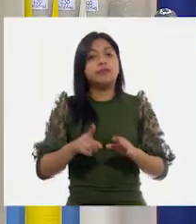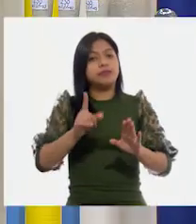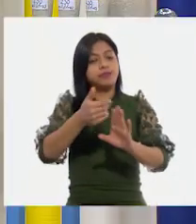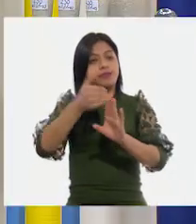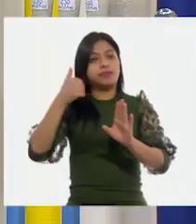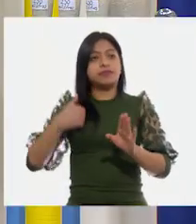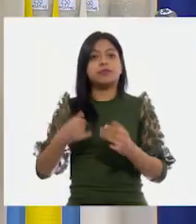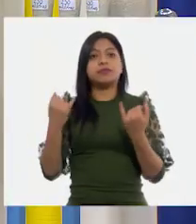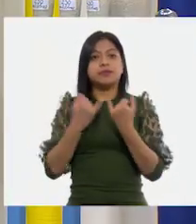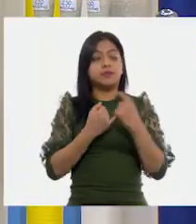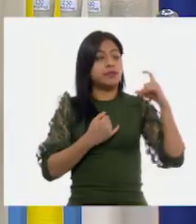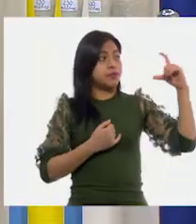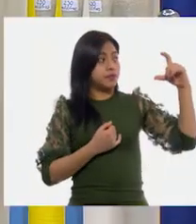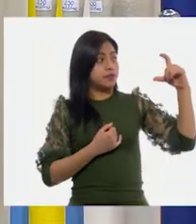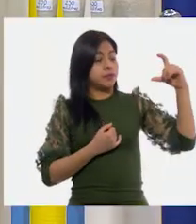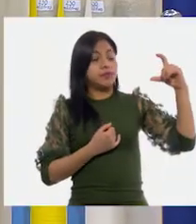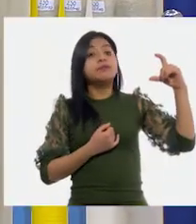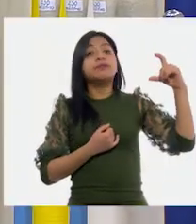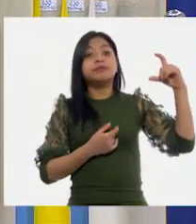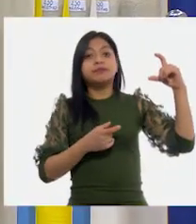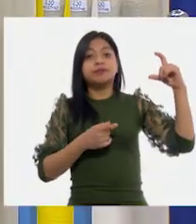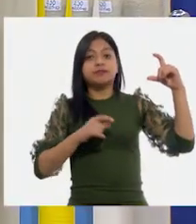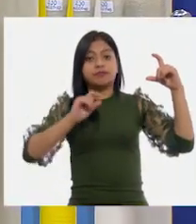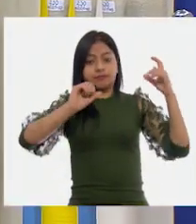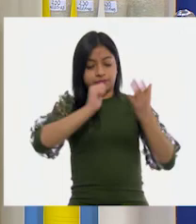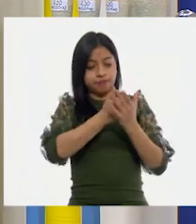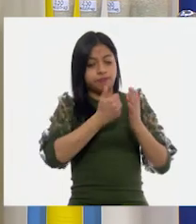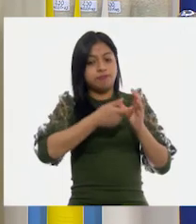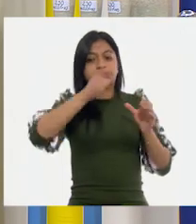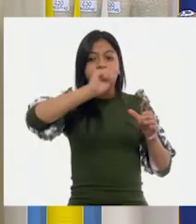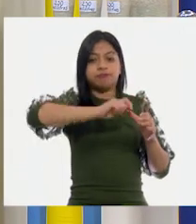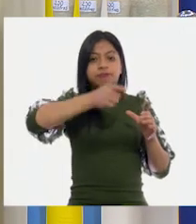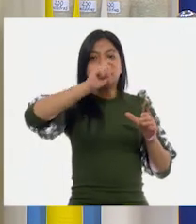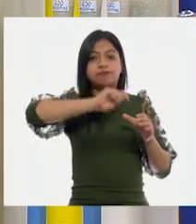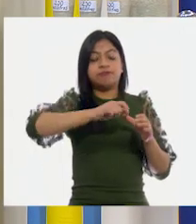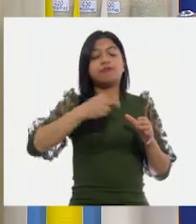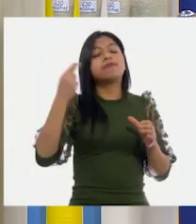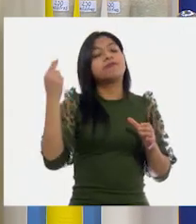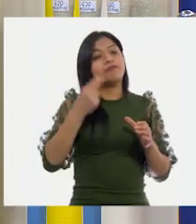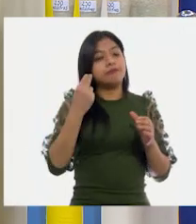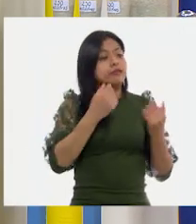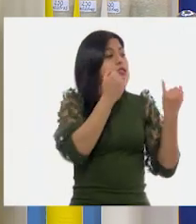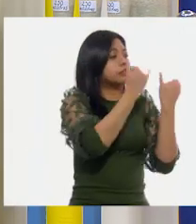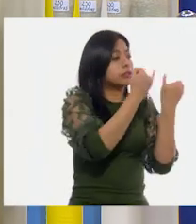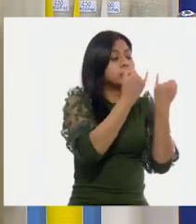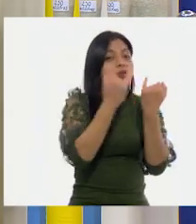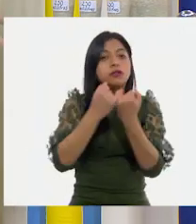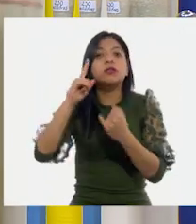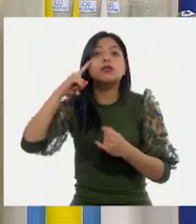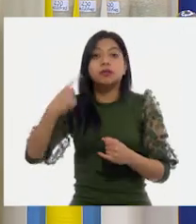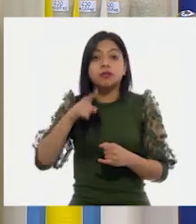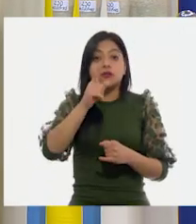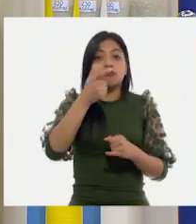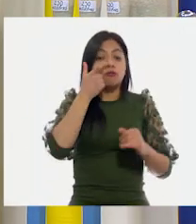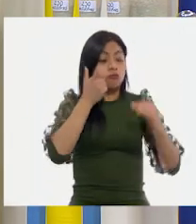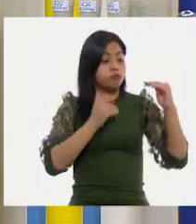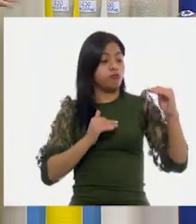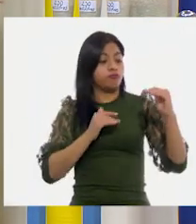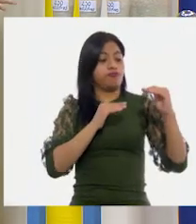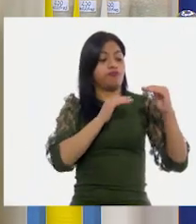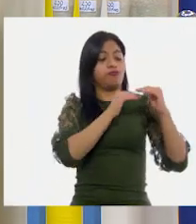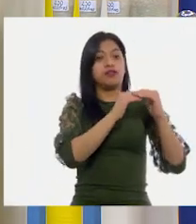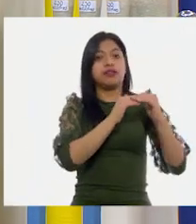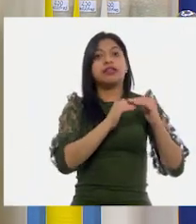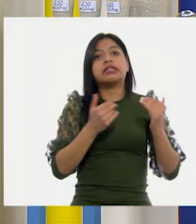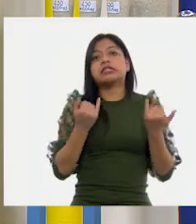pasó también con las cucharadas de arroz, ocupar la misma medida para la cantidad que tenemos que llegar. Si no, nos hubiera pasado un